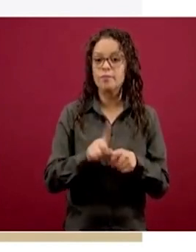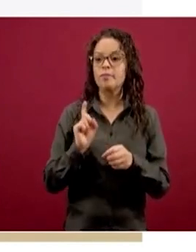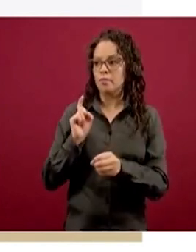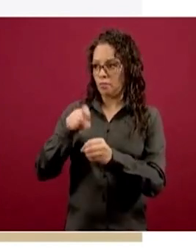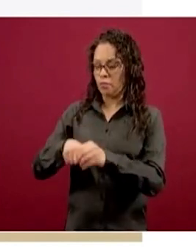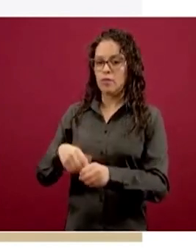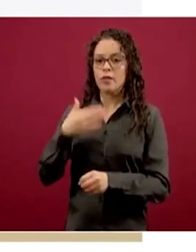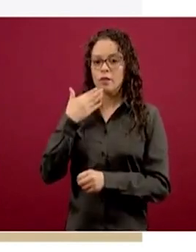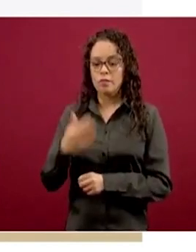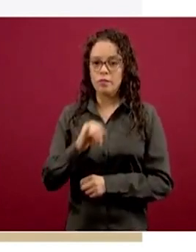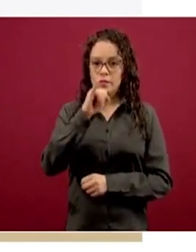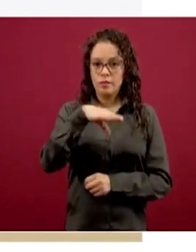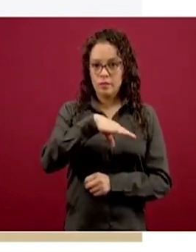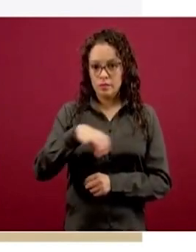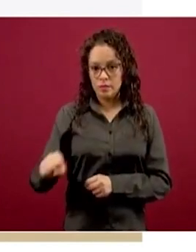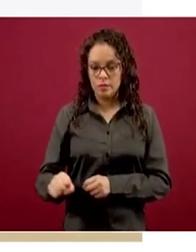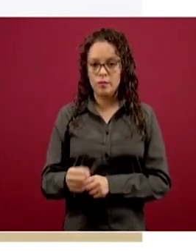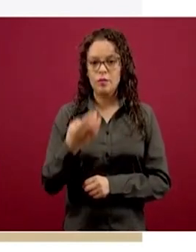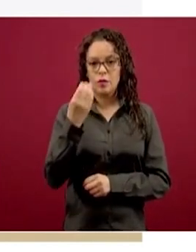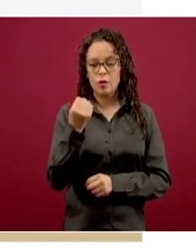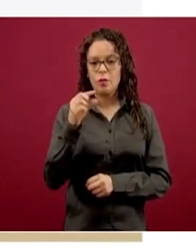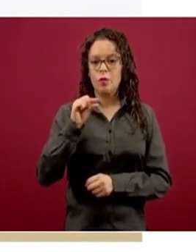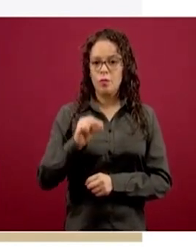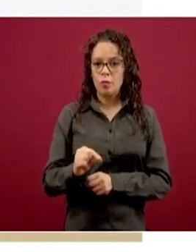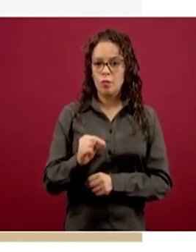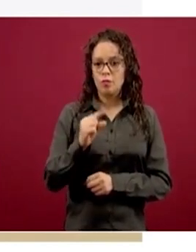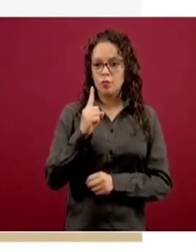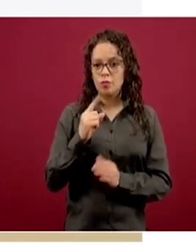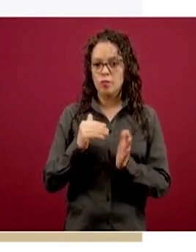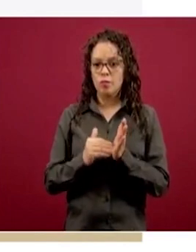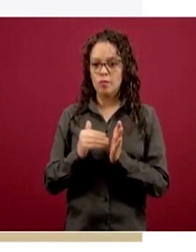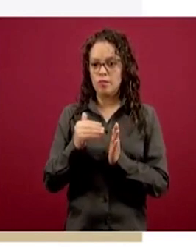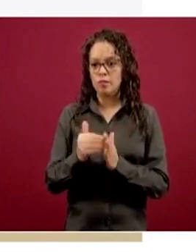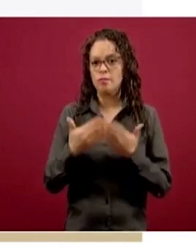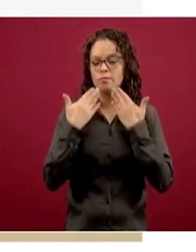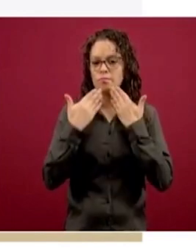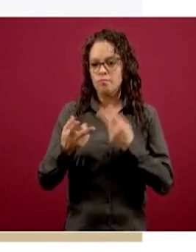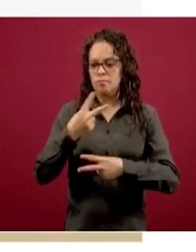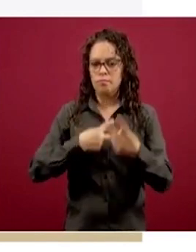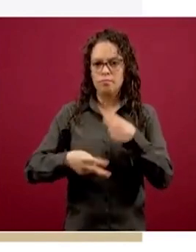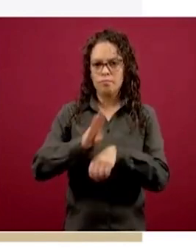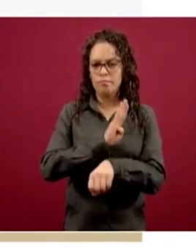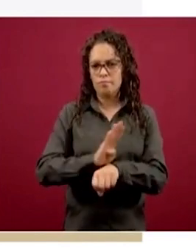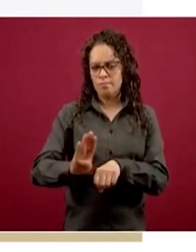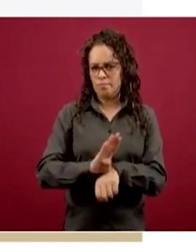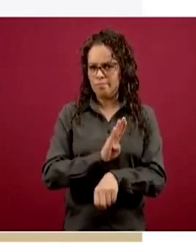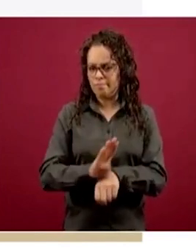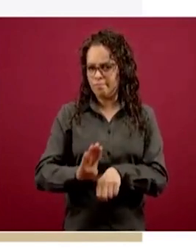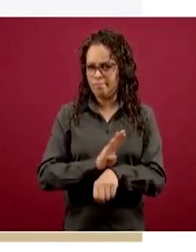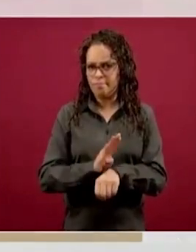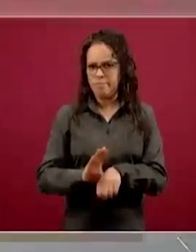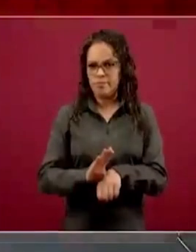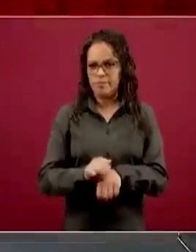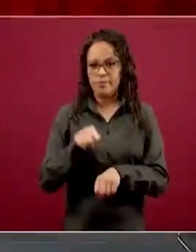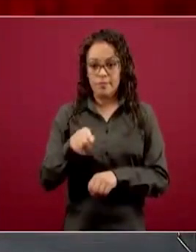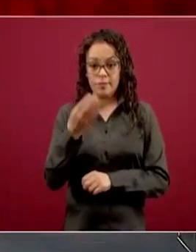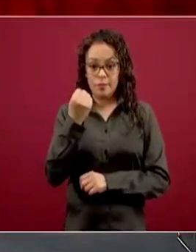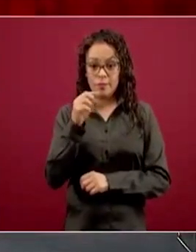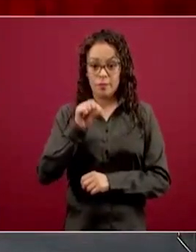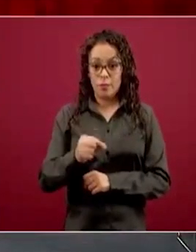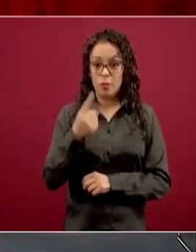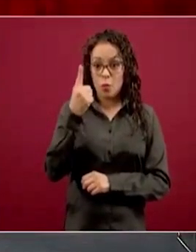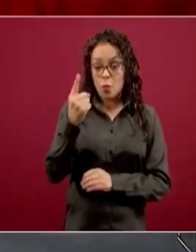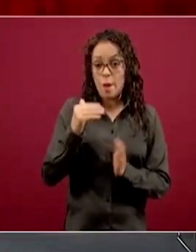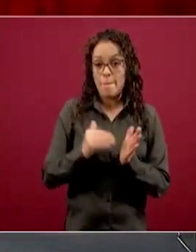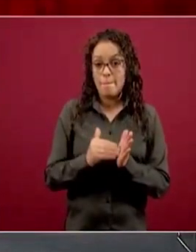Social 9.1 millón de beneficiarios, es decir, 9.1 millones de personas, 9